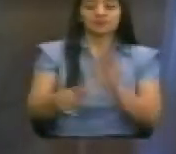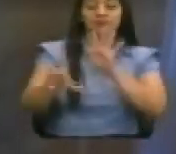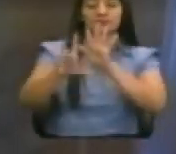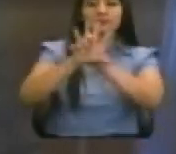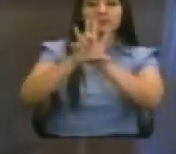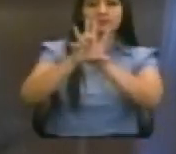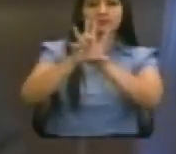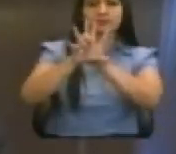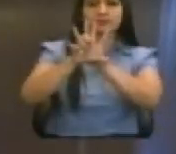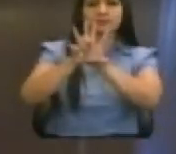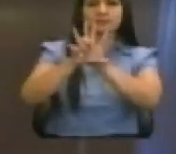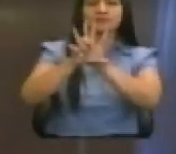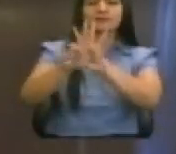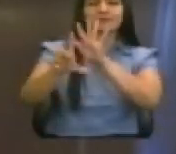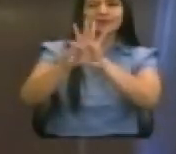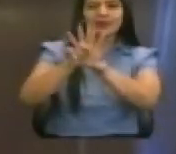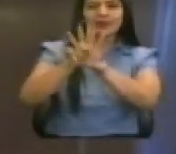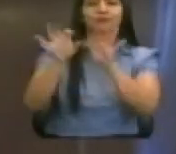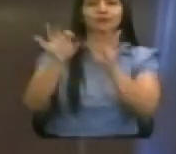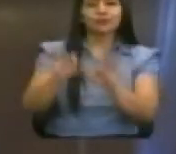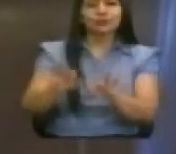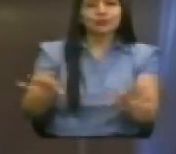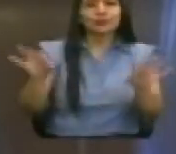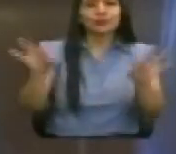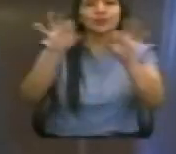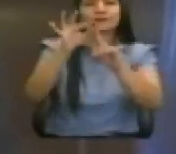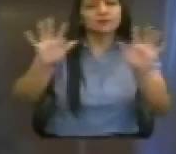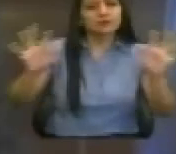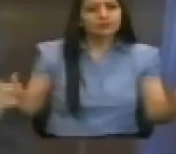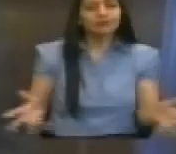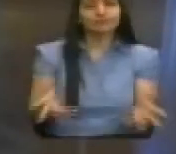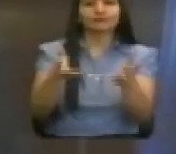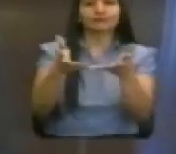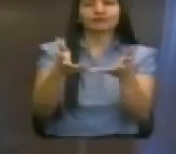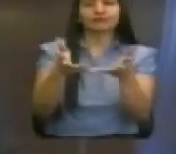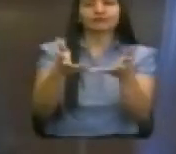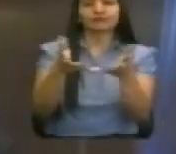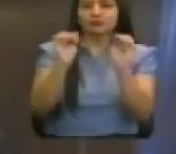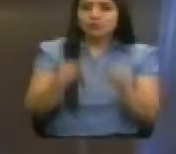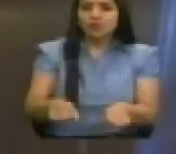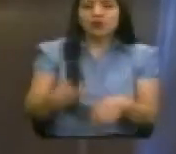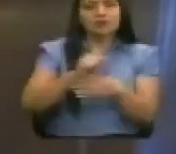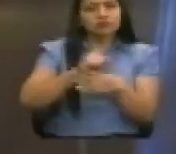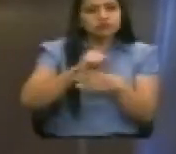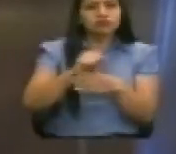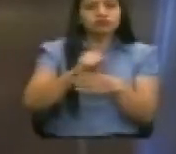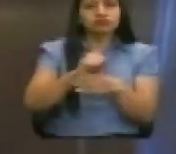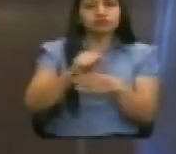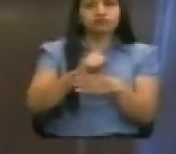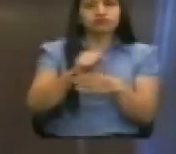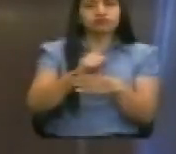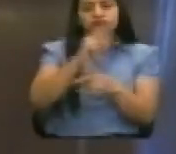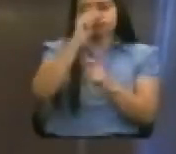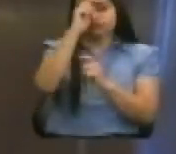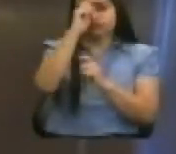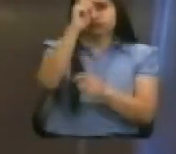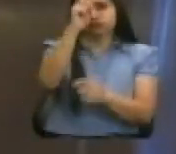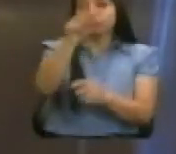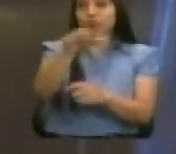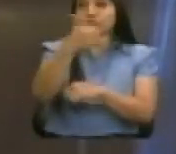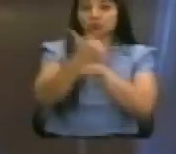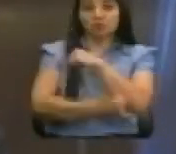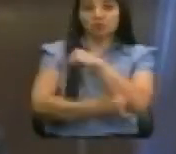legislación, leyes que les impulsen a prepararse como se merecen y como lo hacen en otros